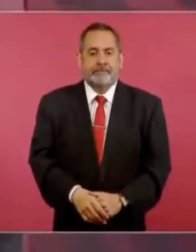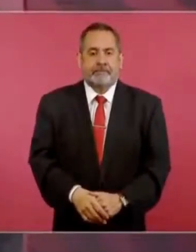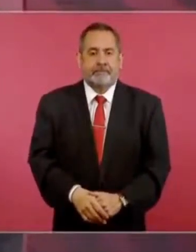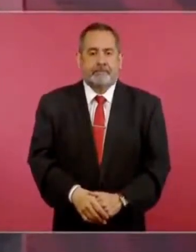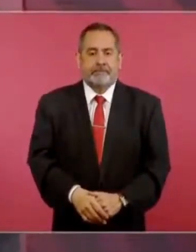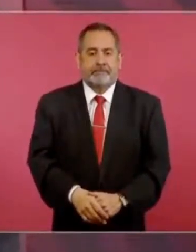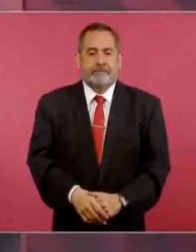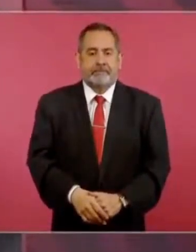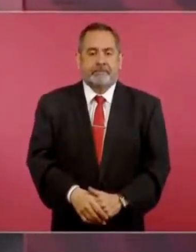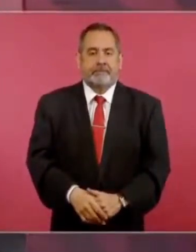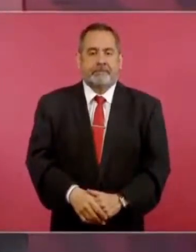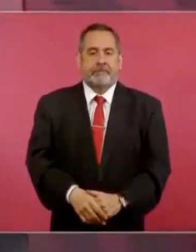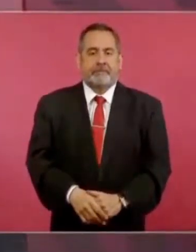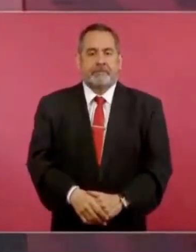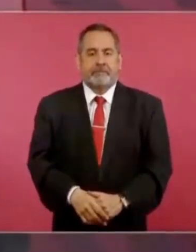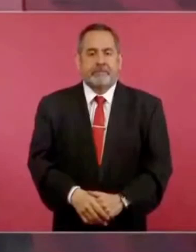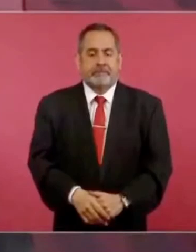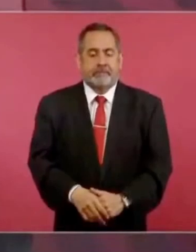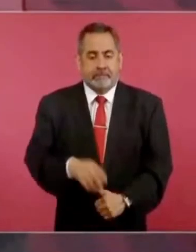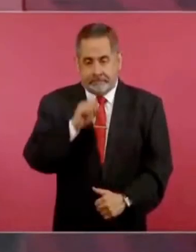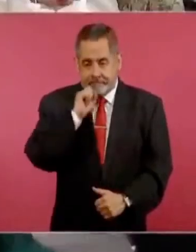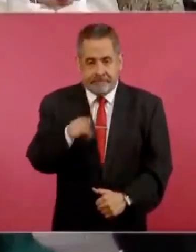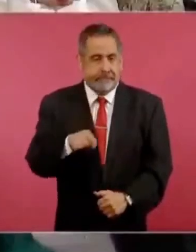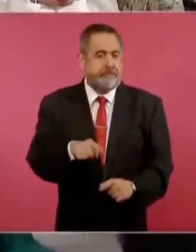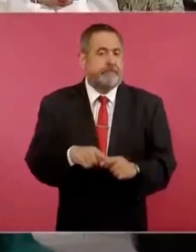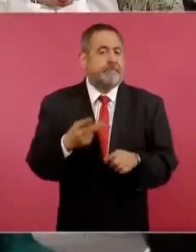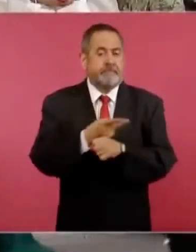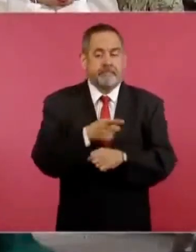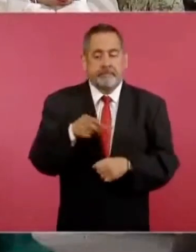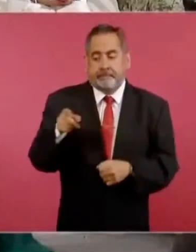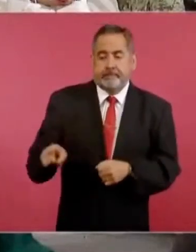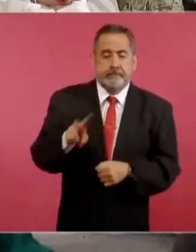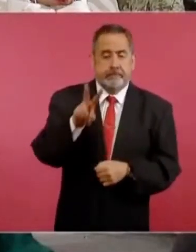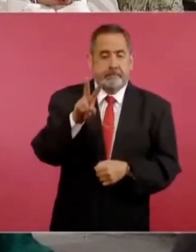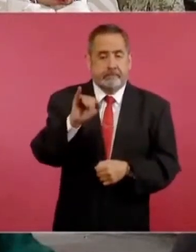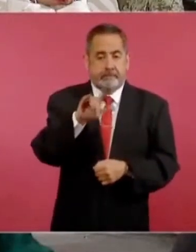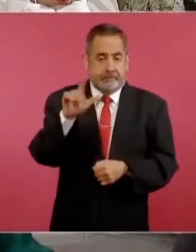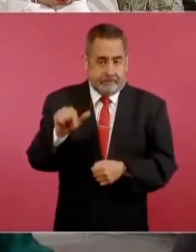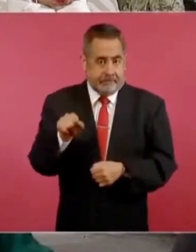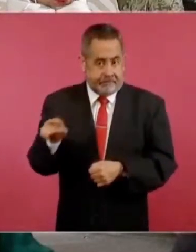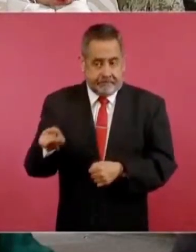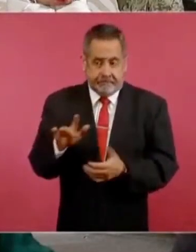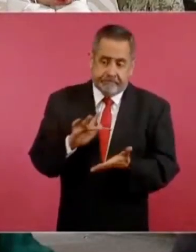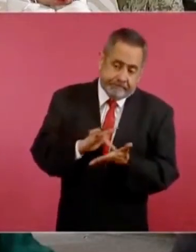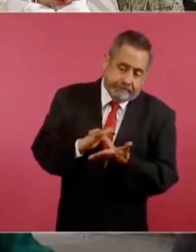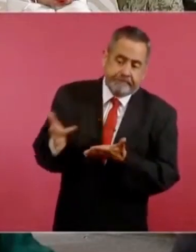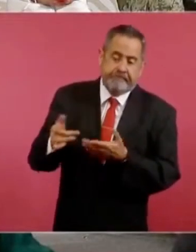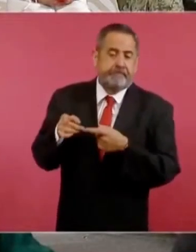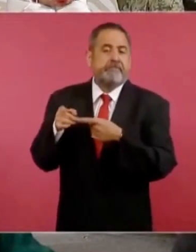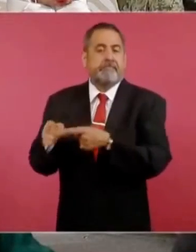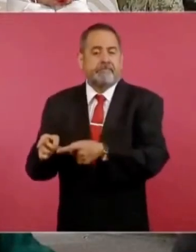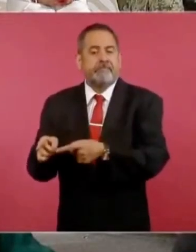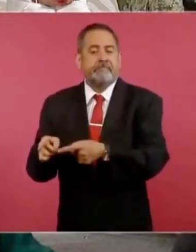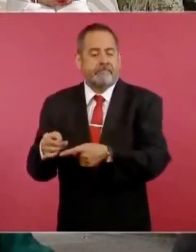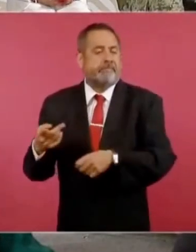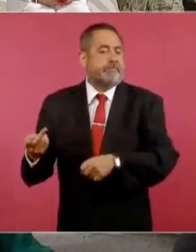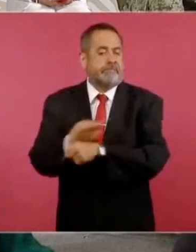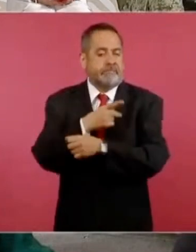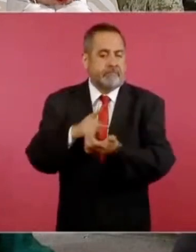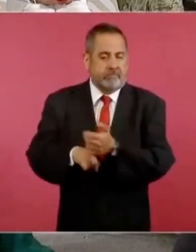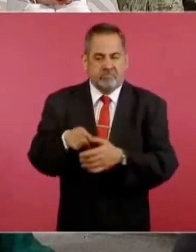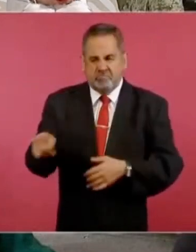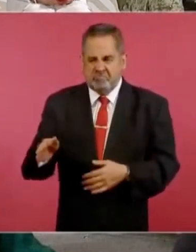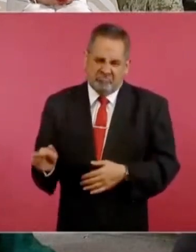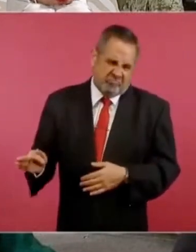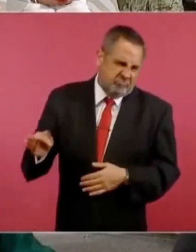Además, a Villa, entre otras cosas, le debemos la hazaña o la